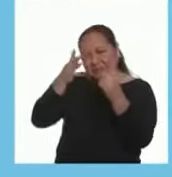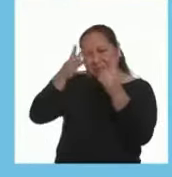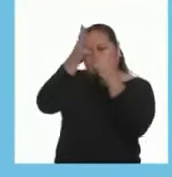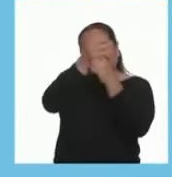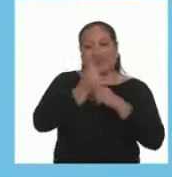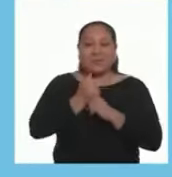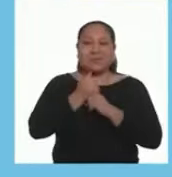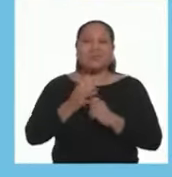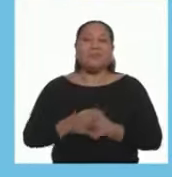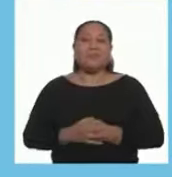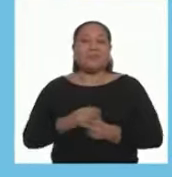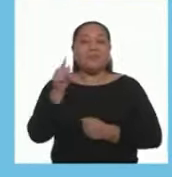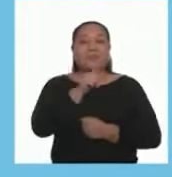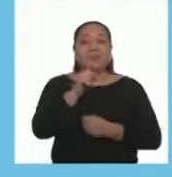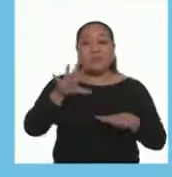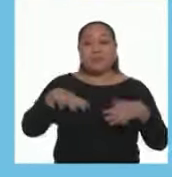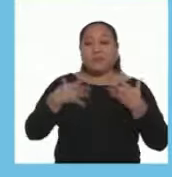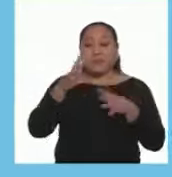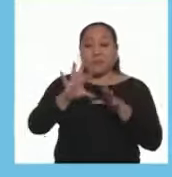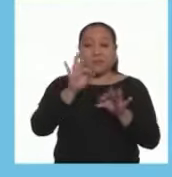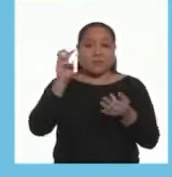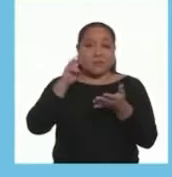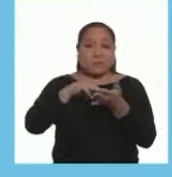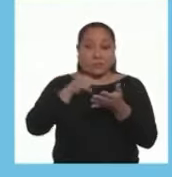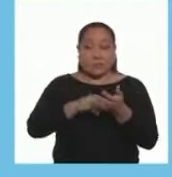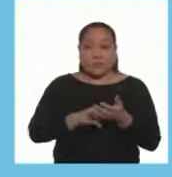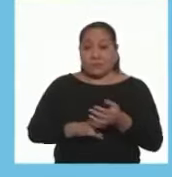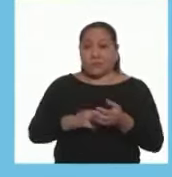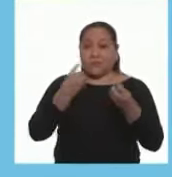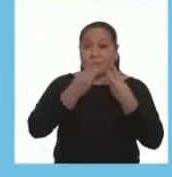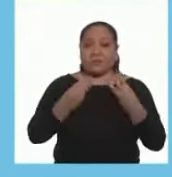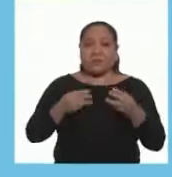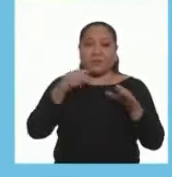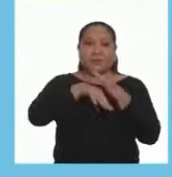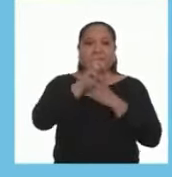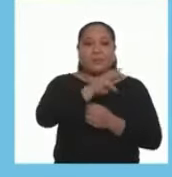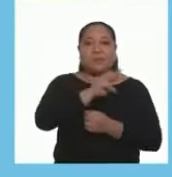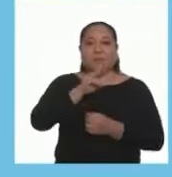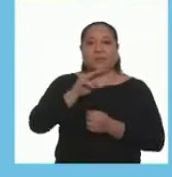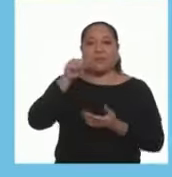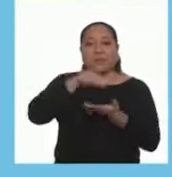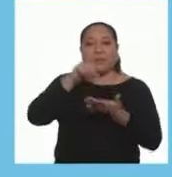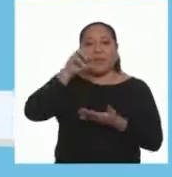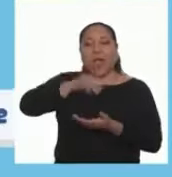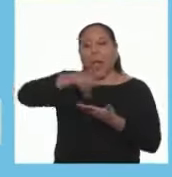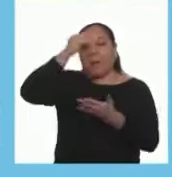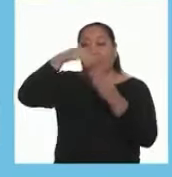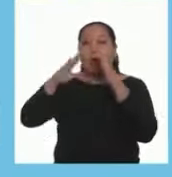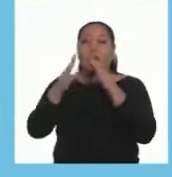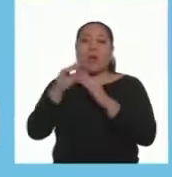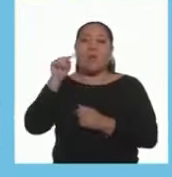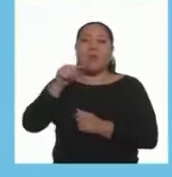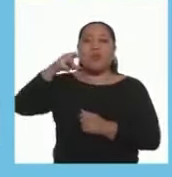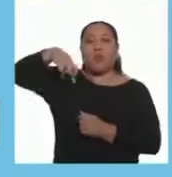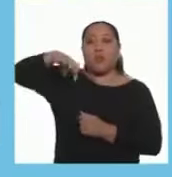sea Más retadora Pueden encontrar Más actividades Ingresando A www